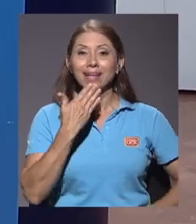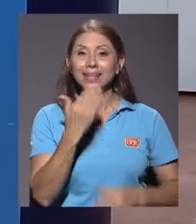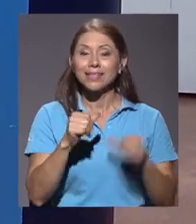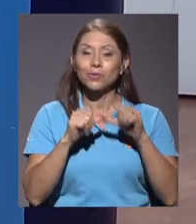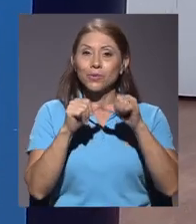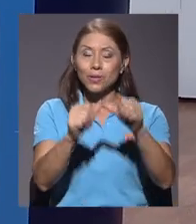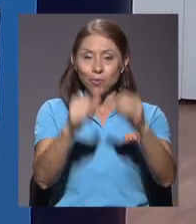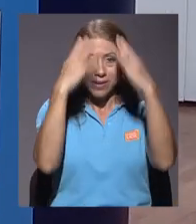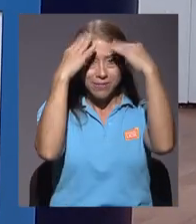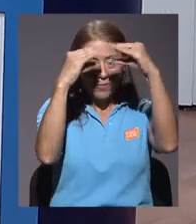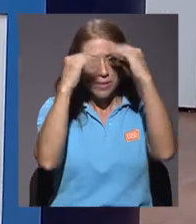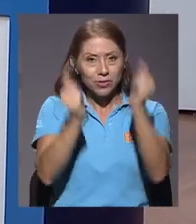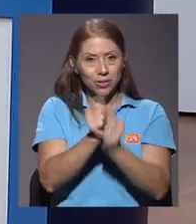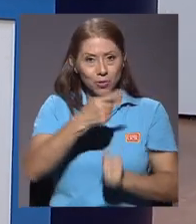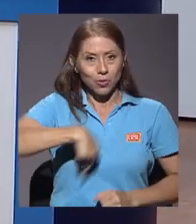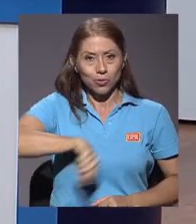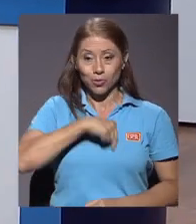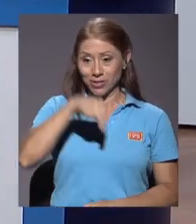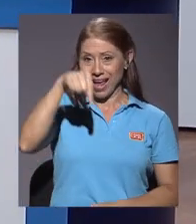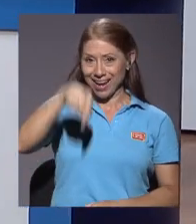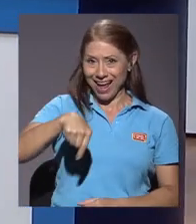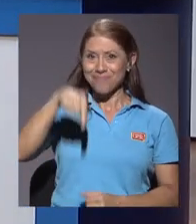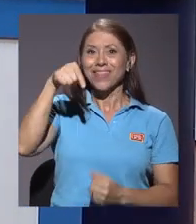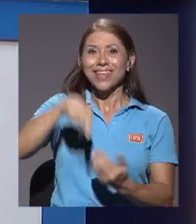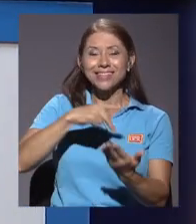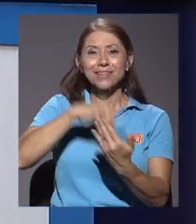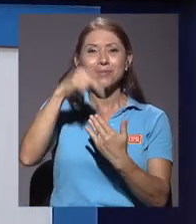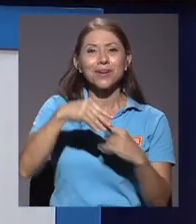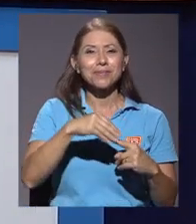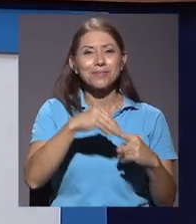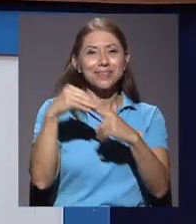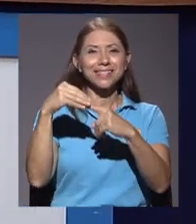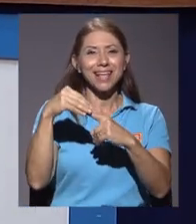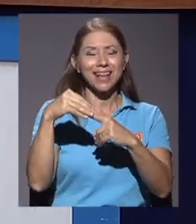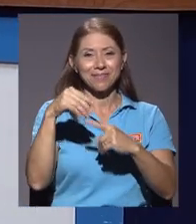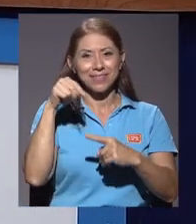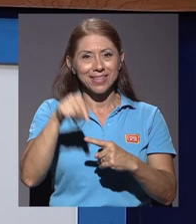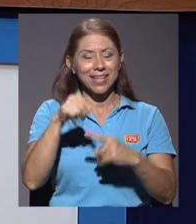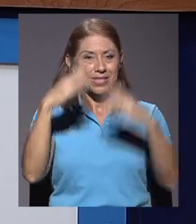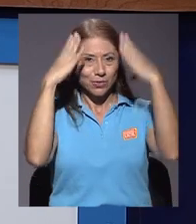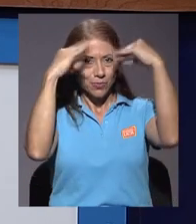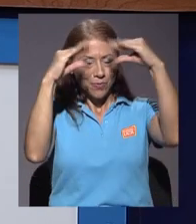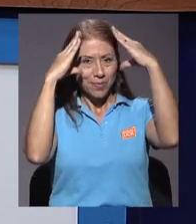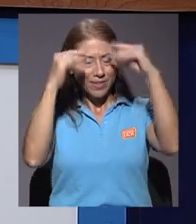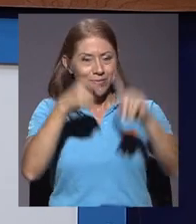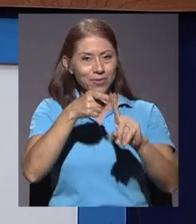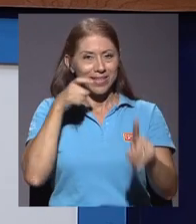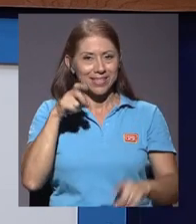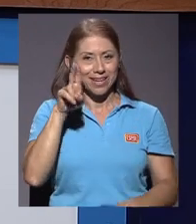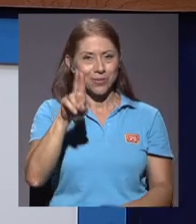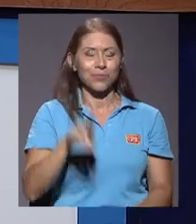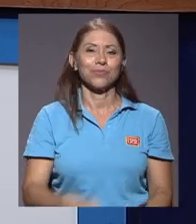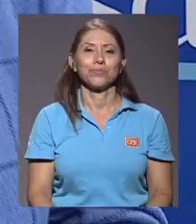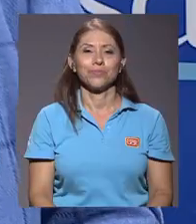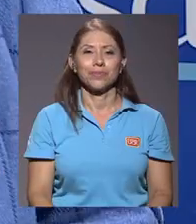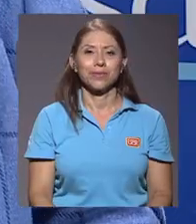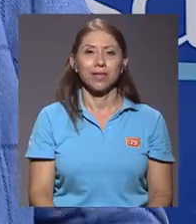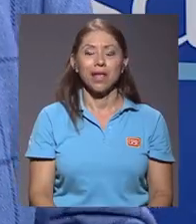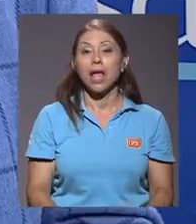Gracias por continuar informándose con nosotros acá en este programa especial de esta semana de su informativo Desde la U.